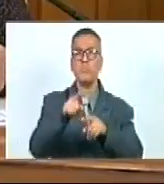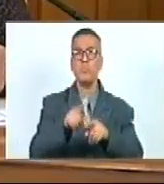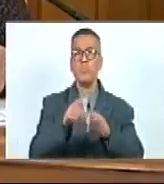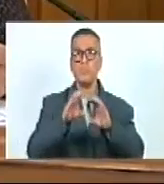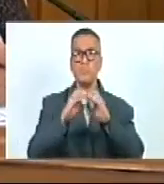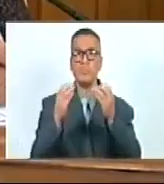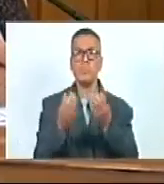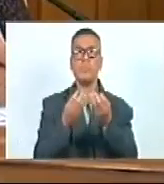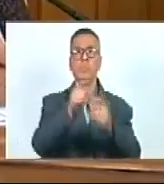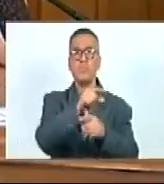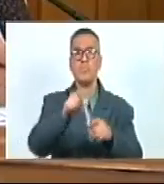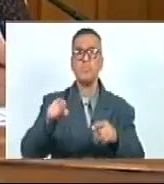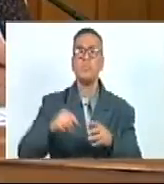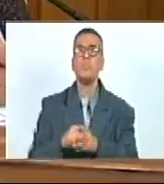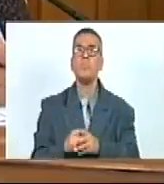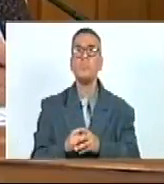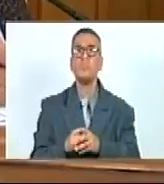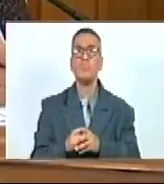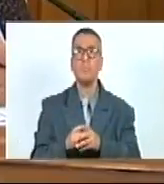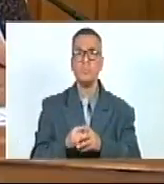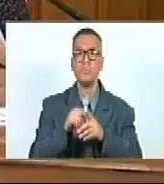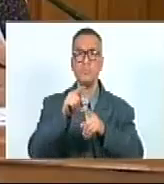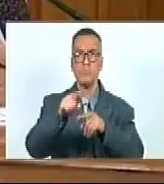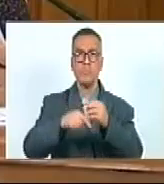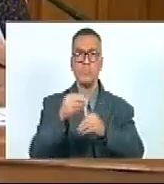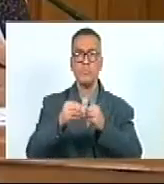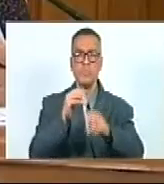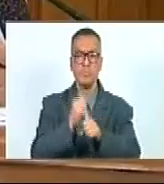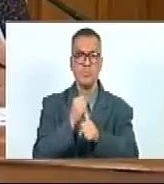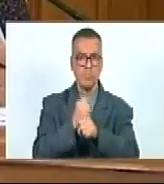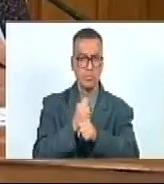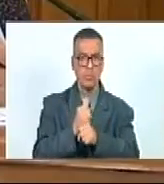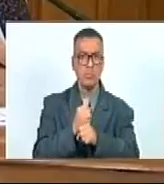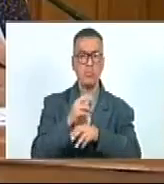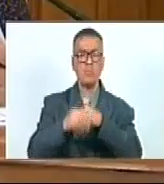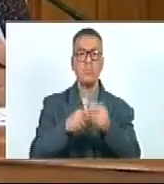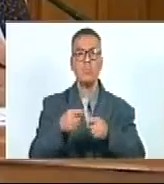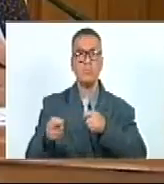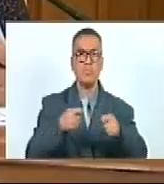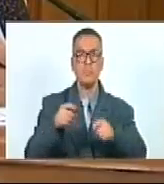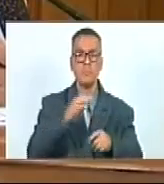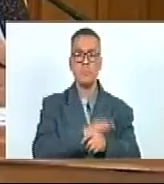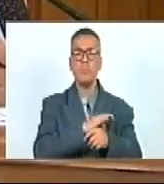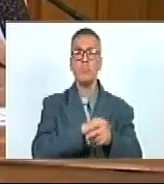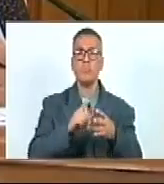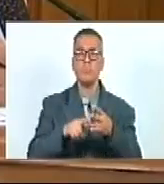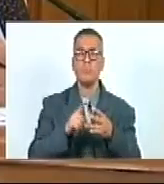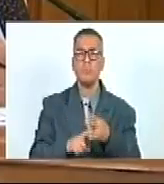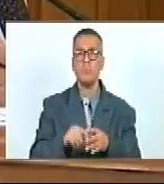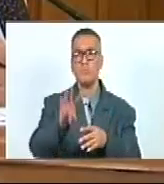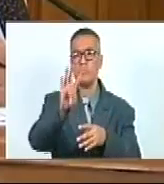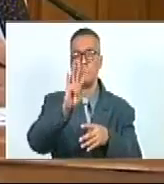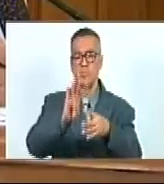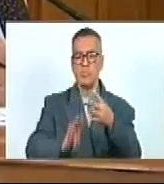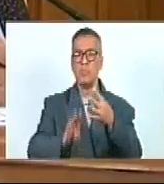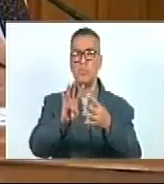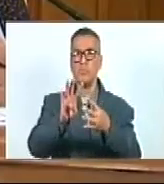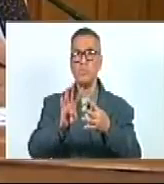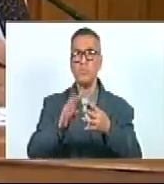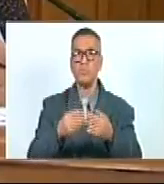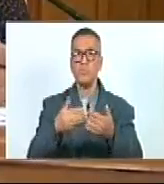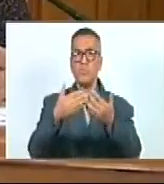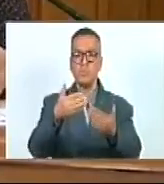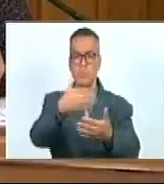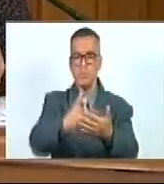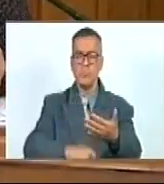órganos, entes, organizaciones sobre las cuales ejercen el control social. 4. Remitir